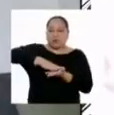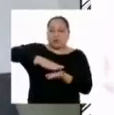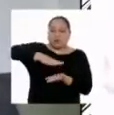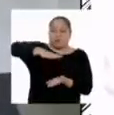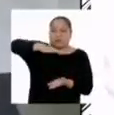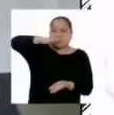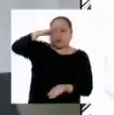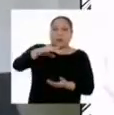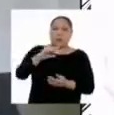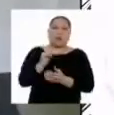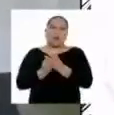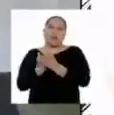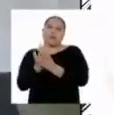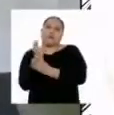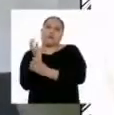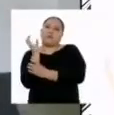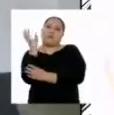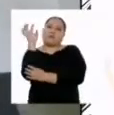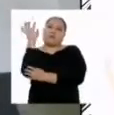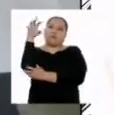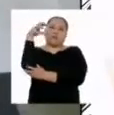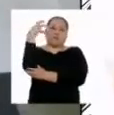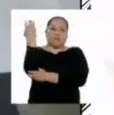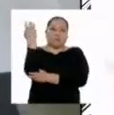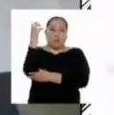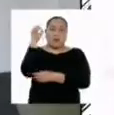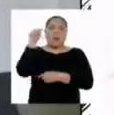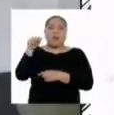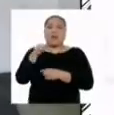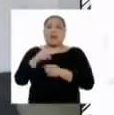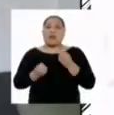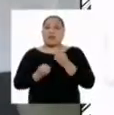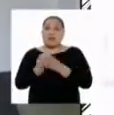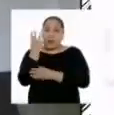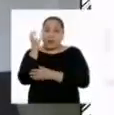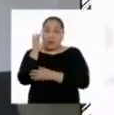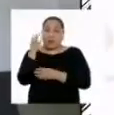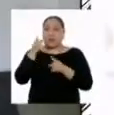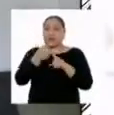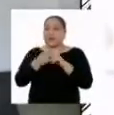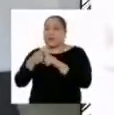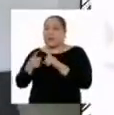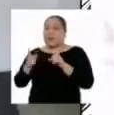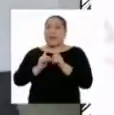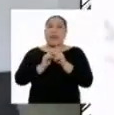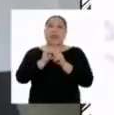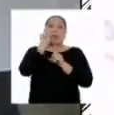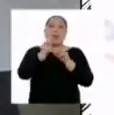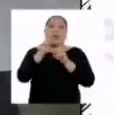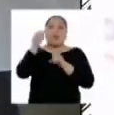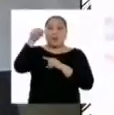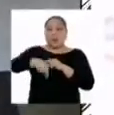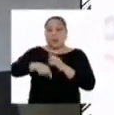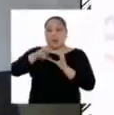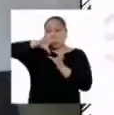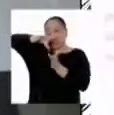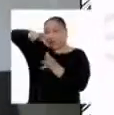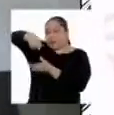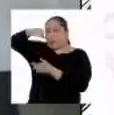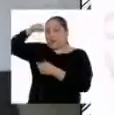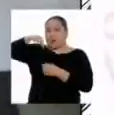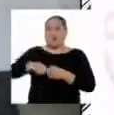crecimiento de las plantas. Las plantas se han adaptado a distintas condiciones de temperatura que existen en el planeta